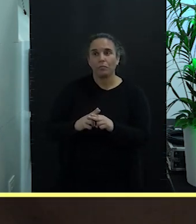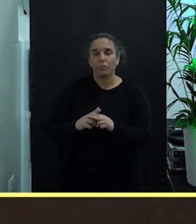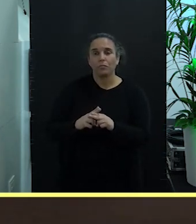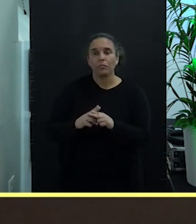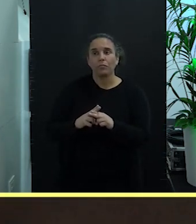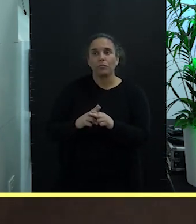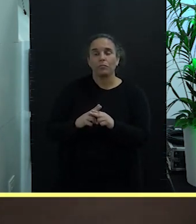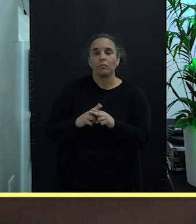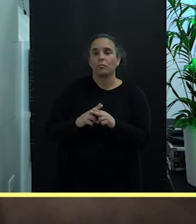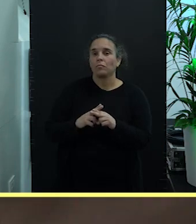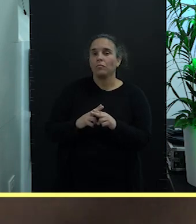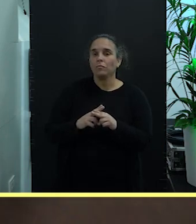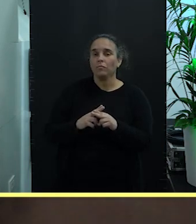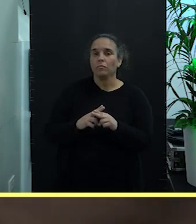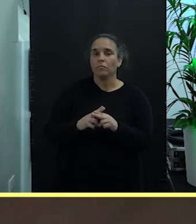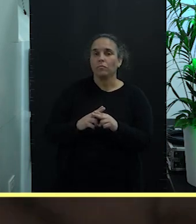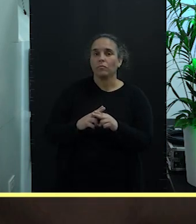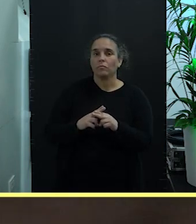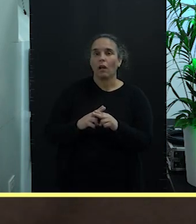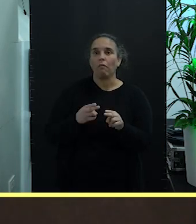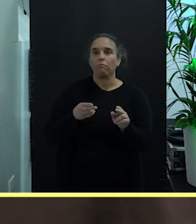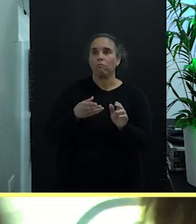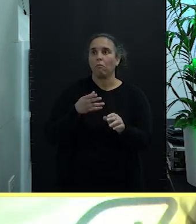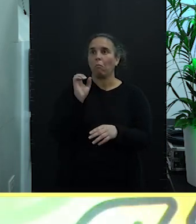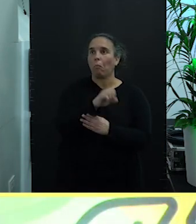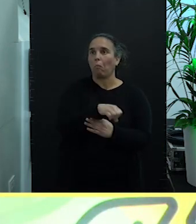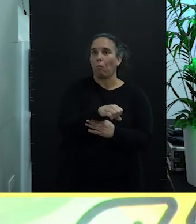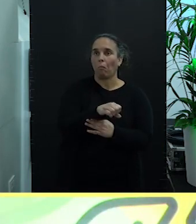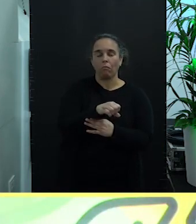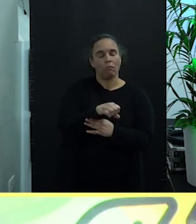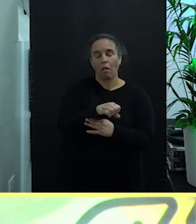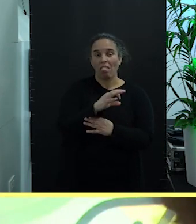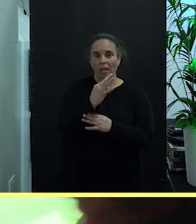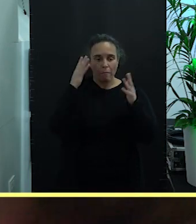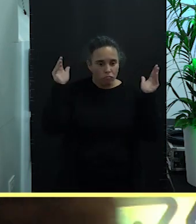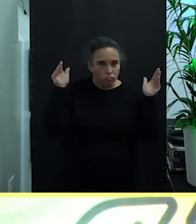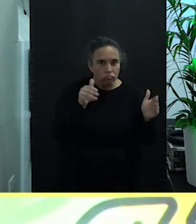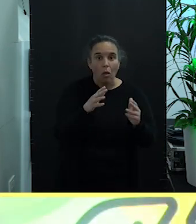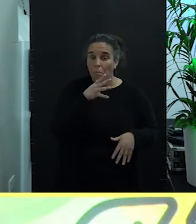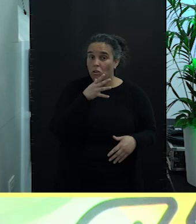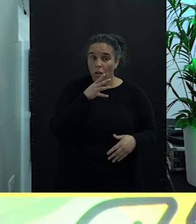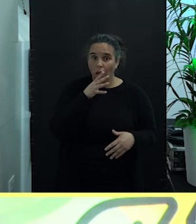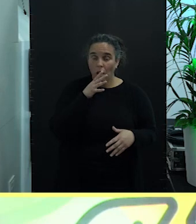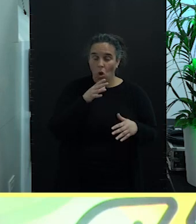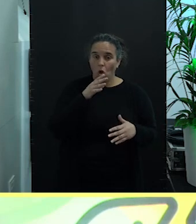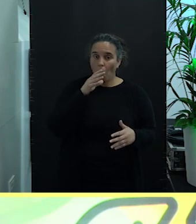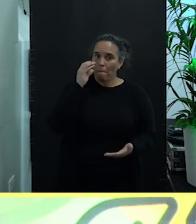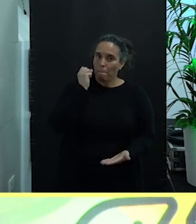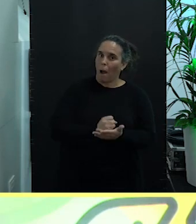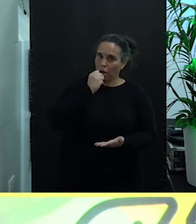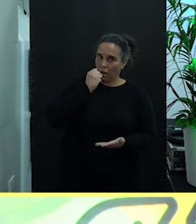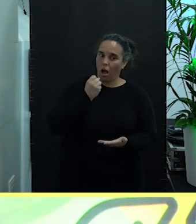son para no tener en cuenta. Son datos que marcan una parte de la realidad de Canarias que